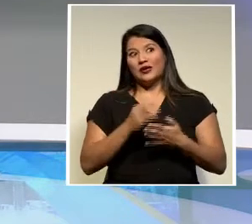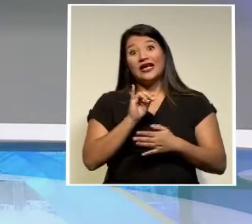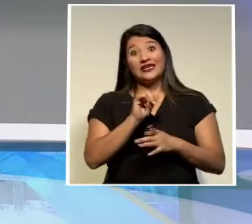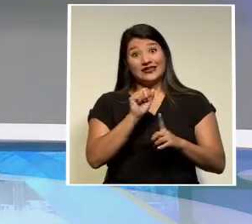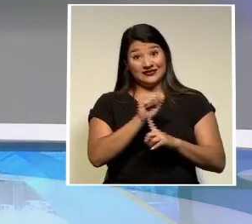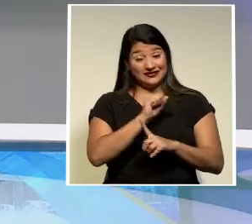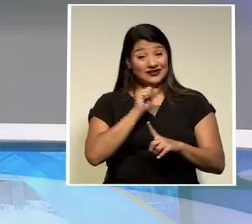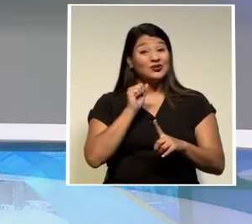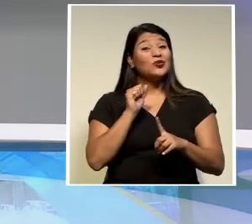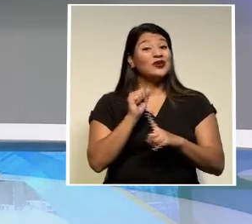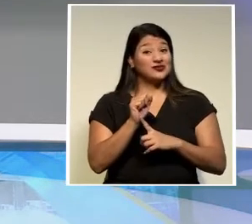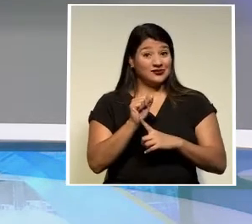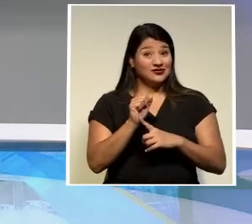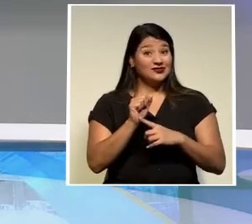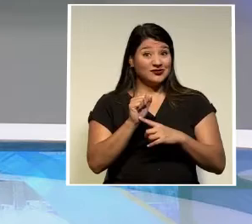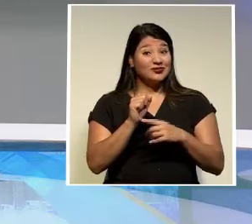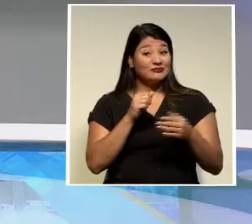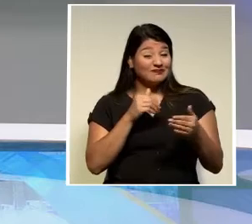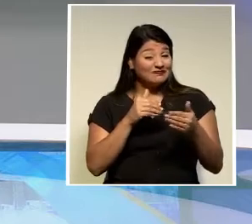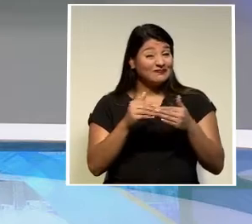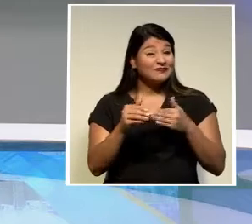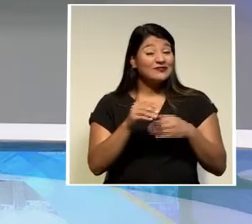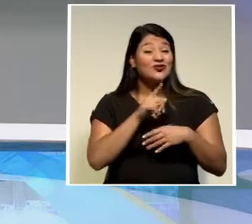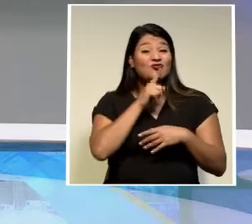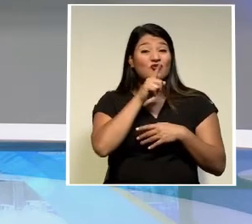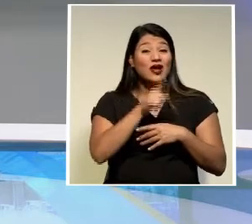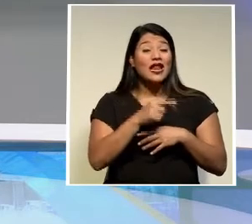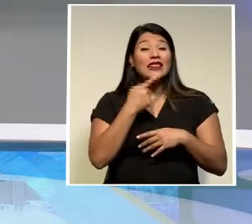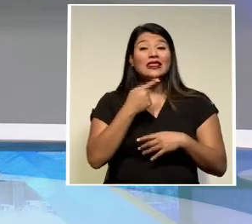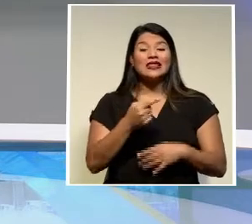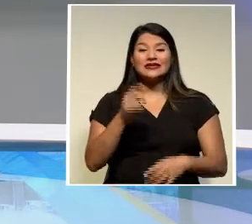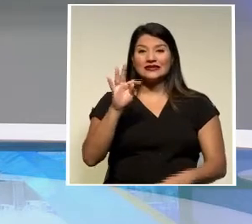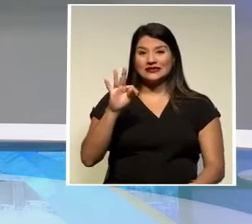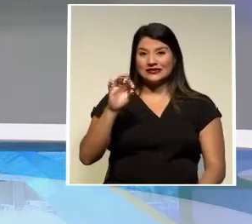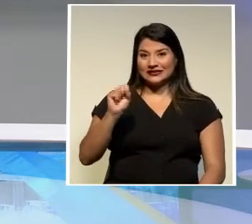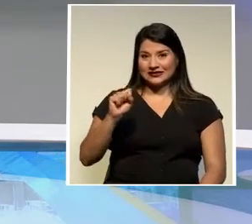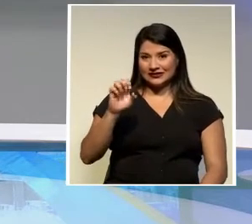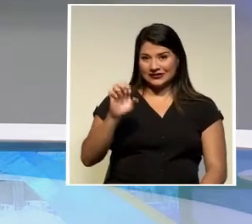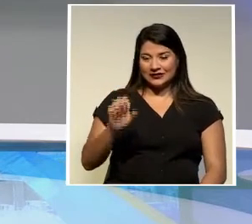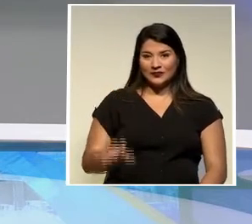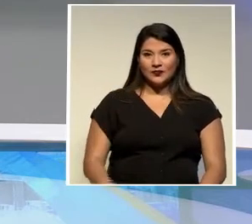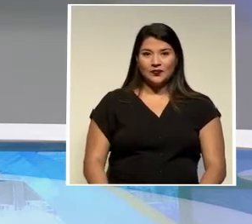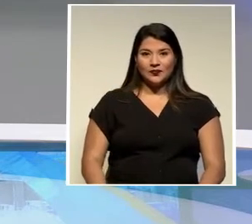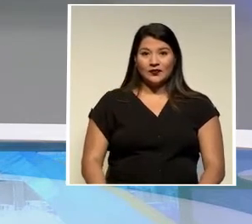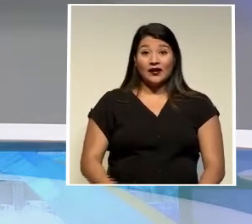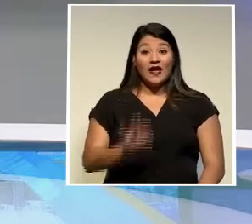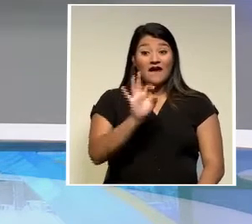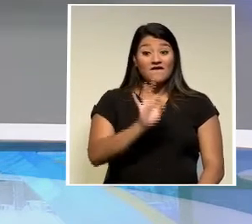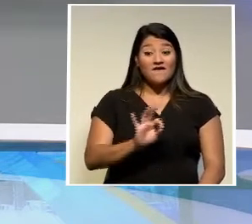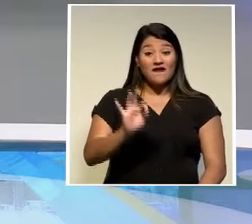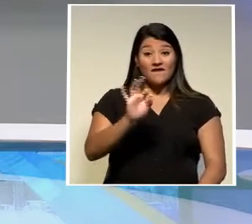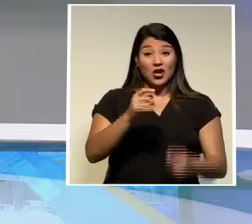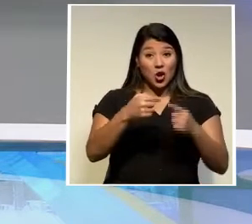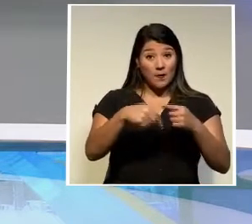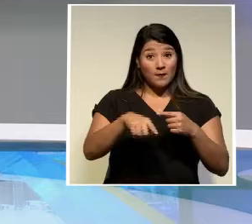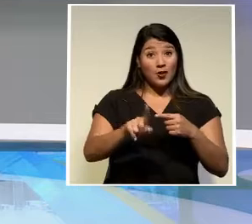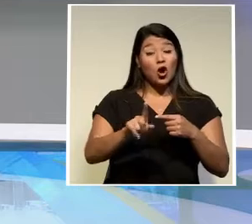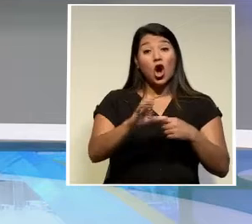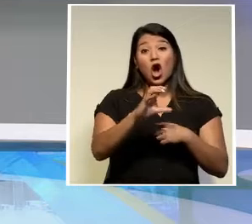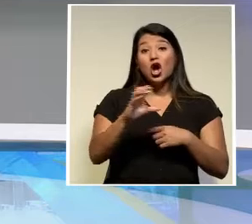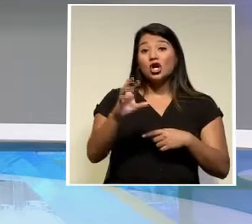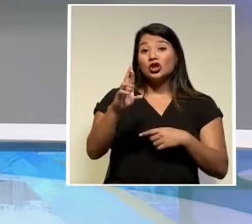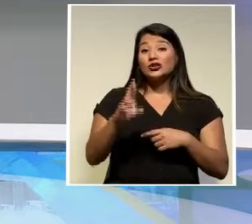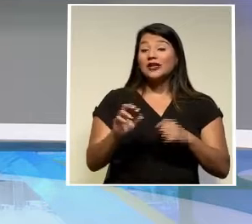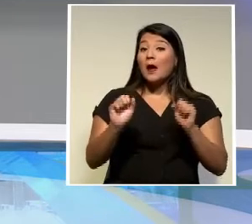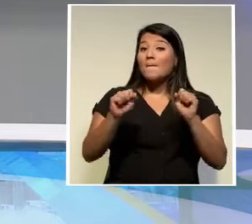muy cercano a la realidad según el tribunal supremo de elecciones en febrero próximo podríamos tener